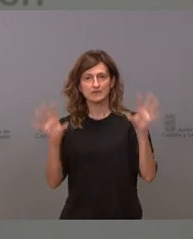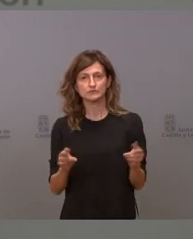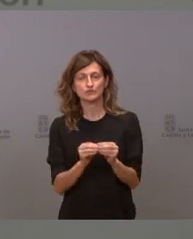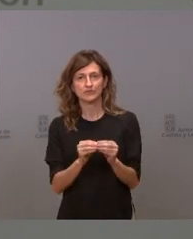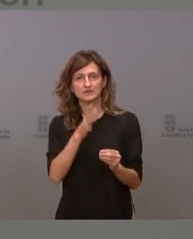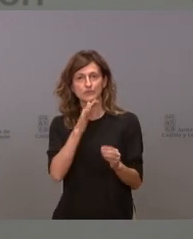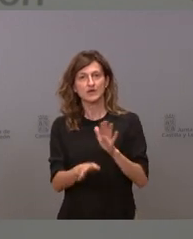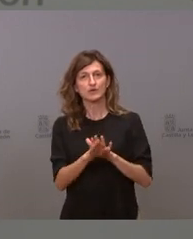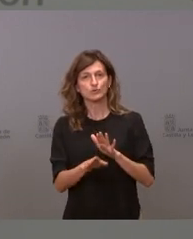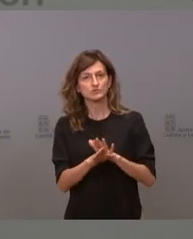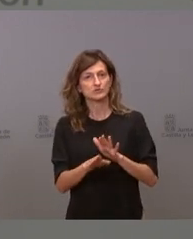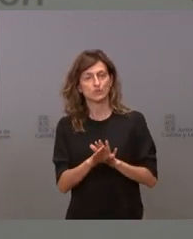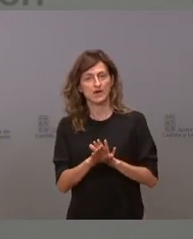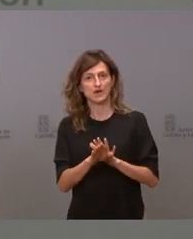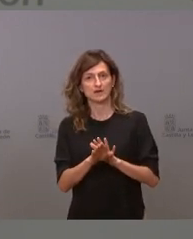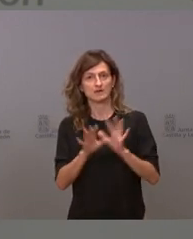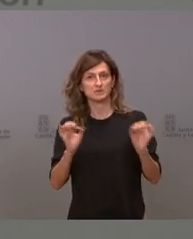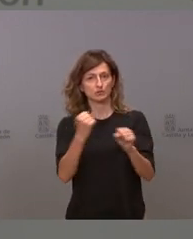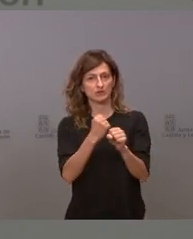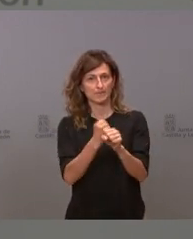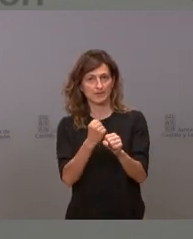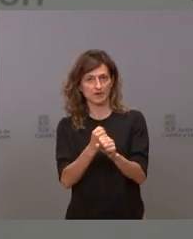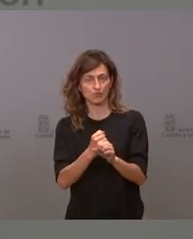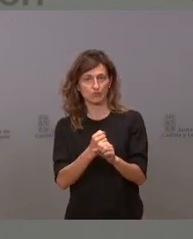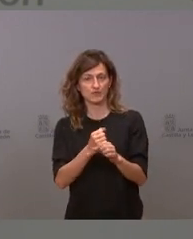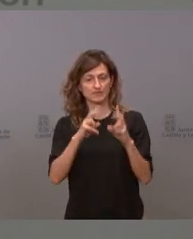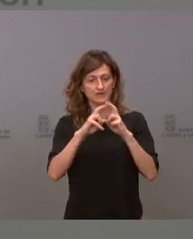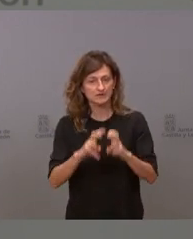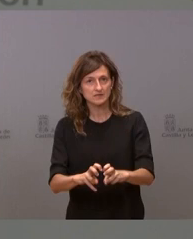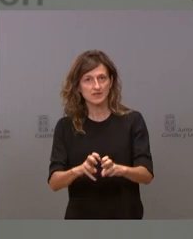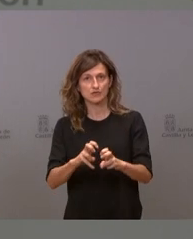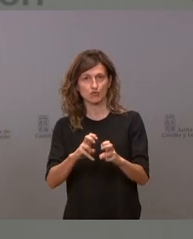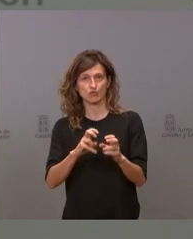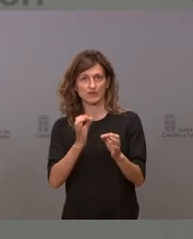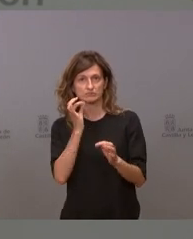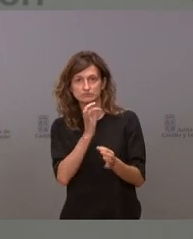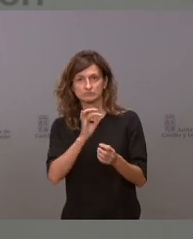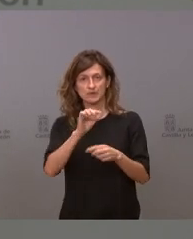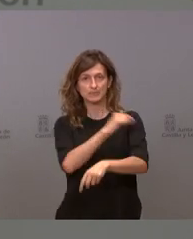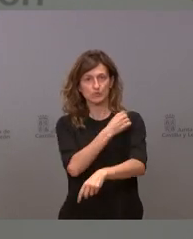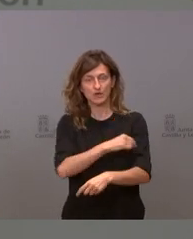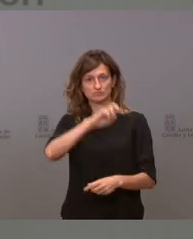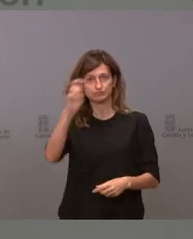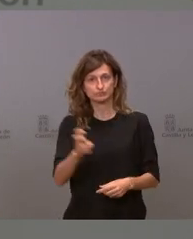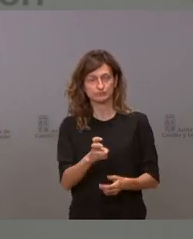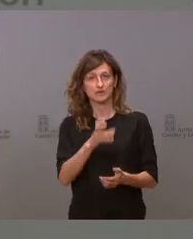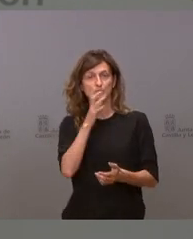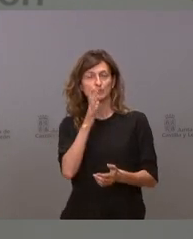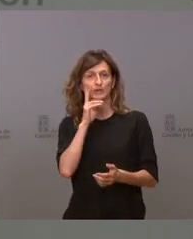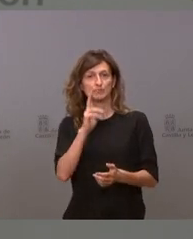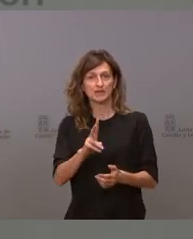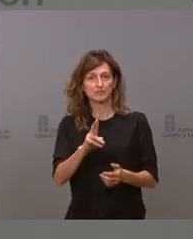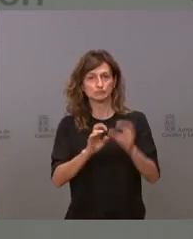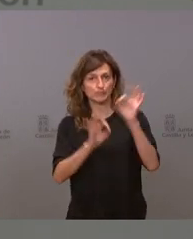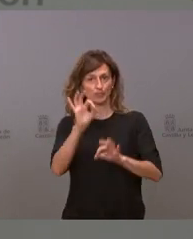continuar con nuestro trabajo de rastreo de cribado de vacunación seguimos teniendo una de las mejores cifras de